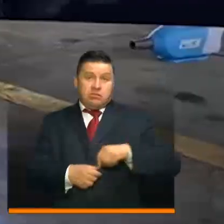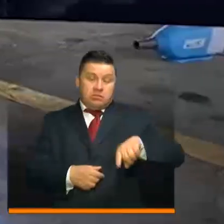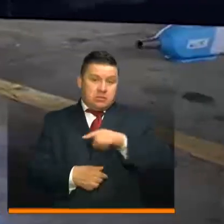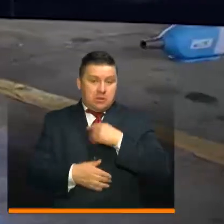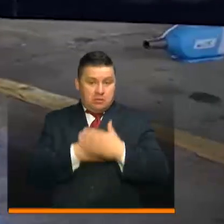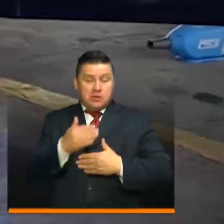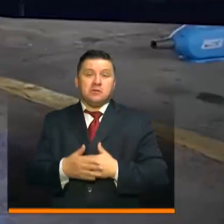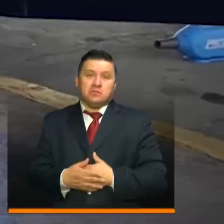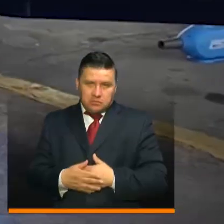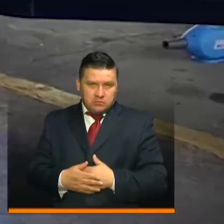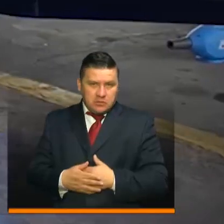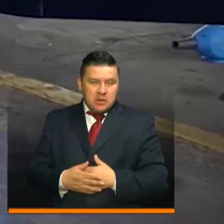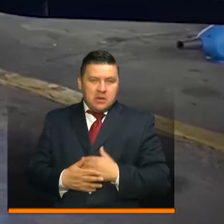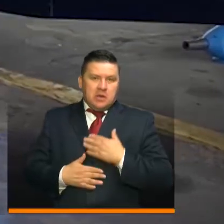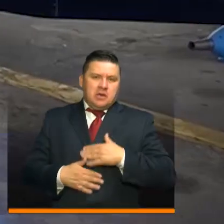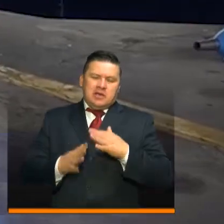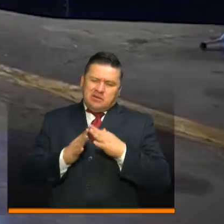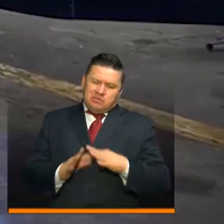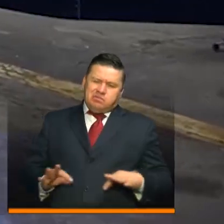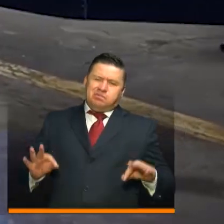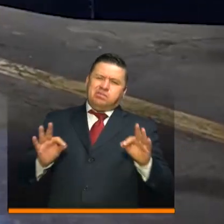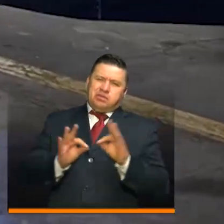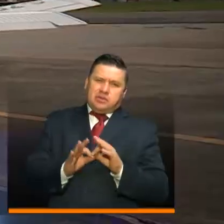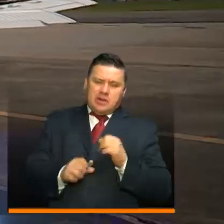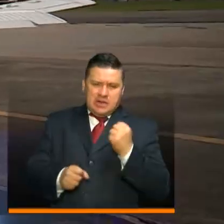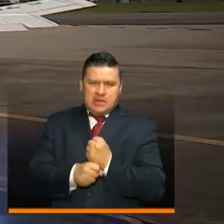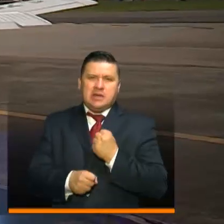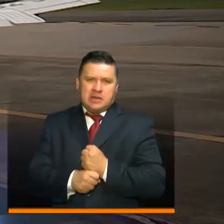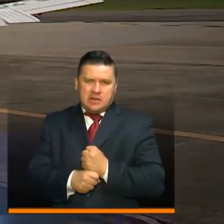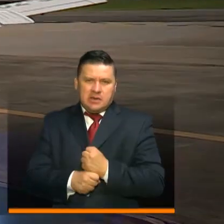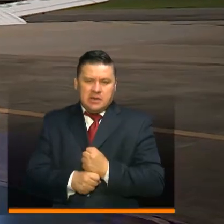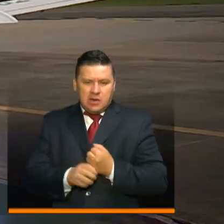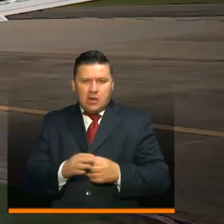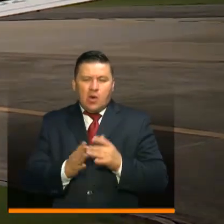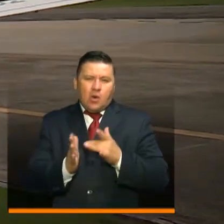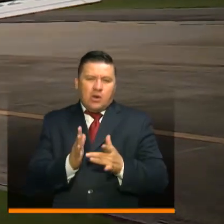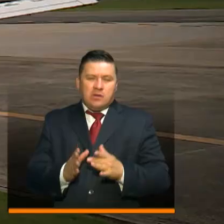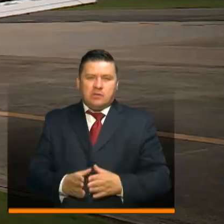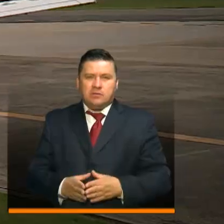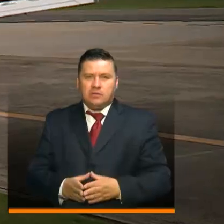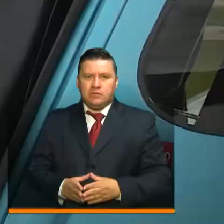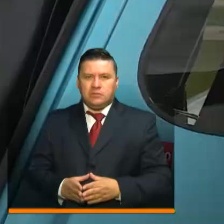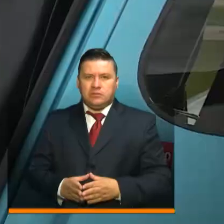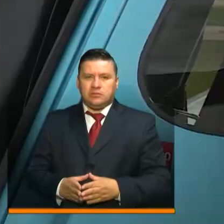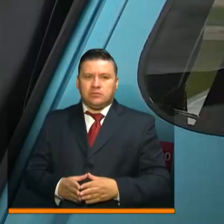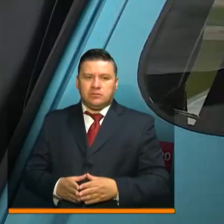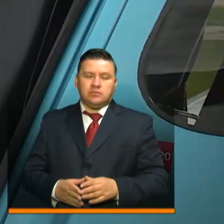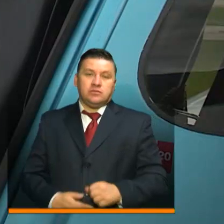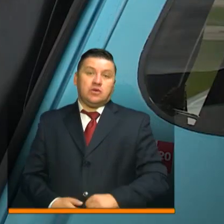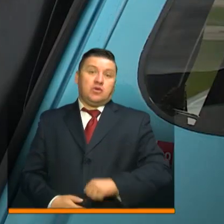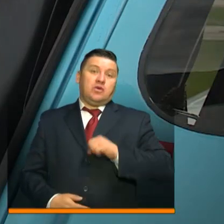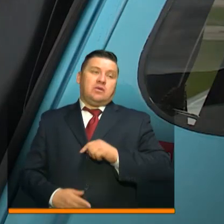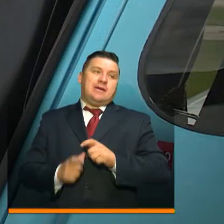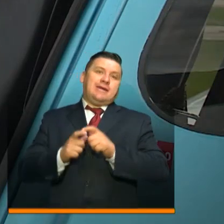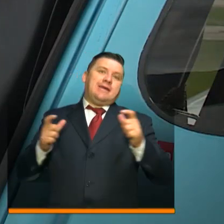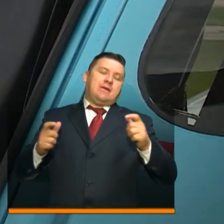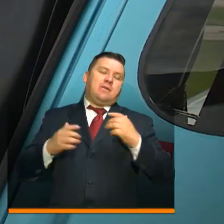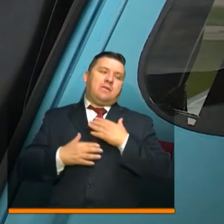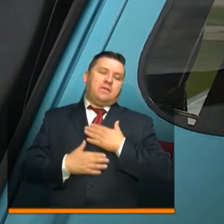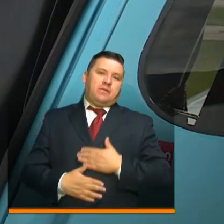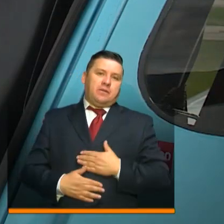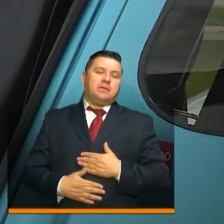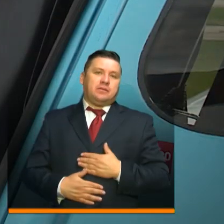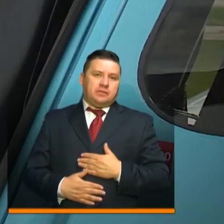en este proceso destaca la importancia de esta labor en la contingencia. Un orgullo grandísimo poder estar